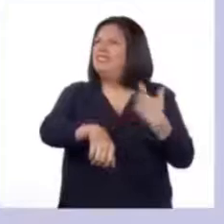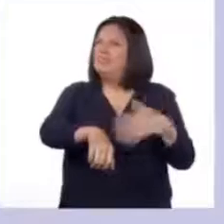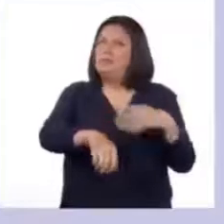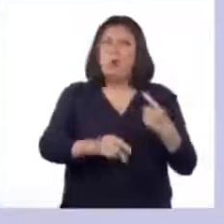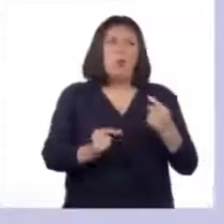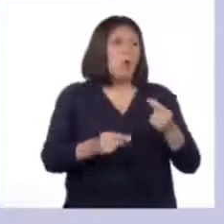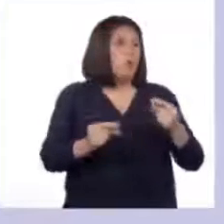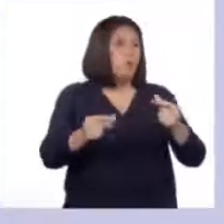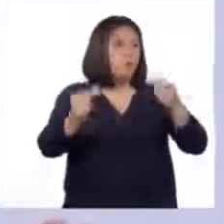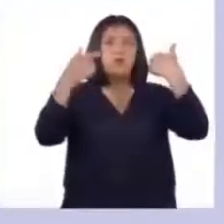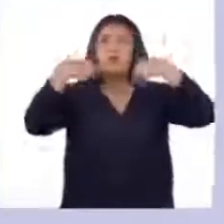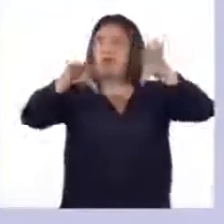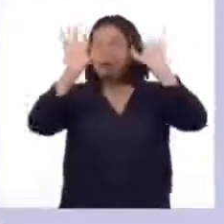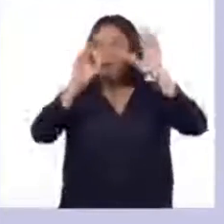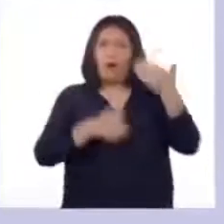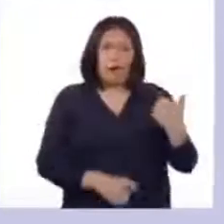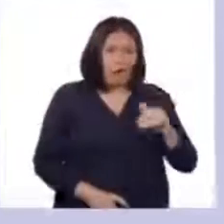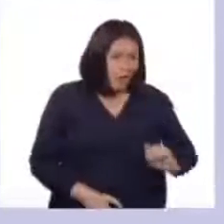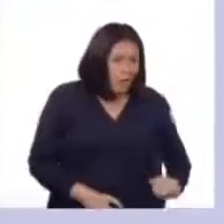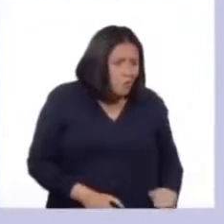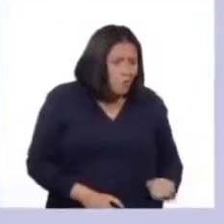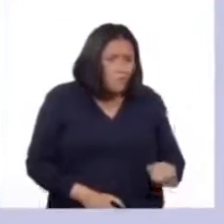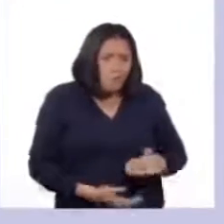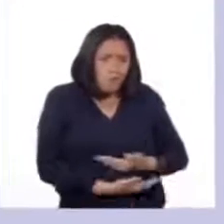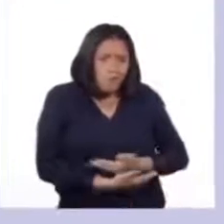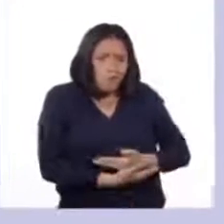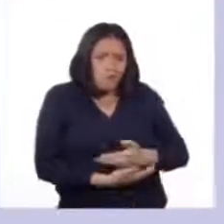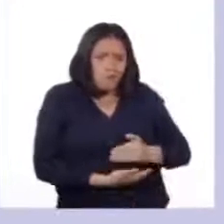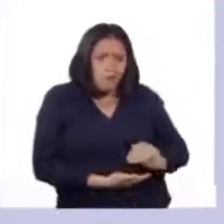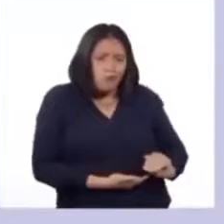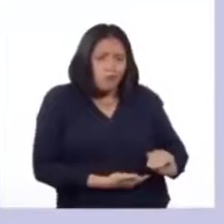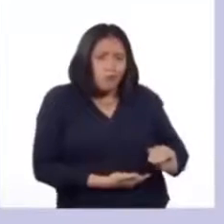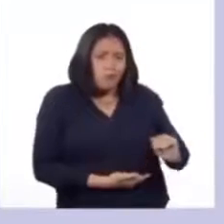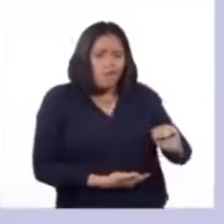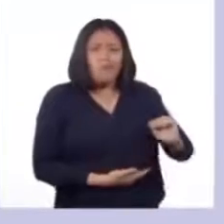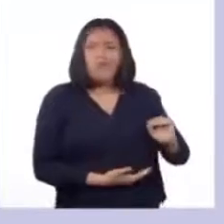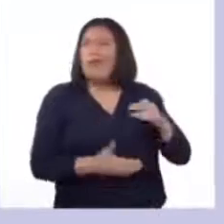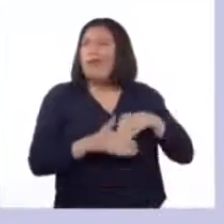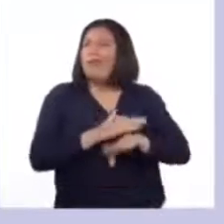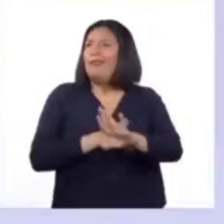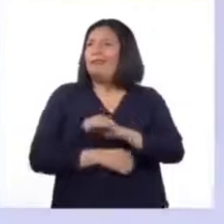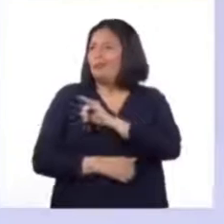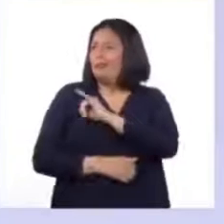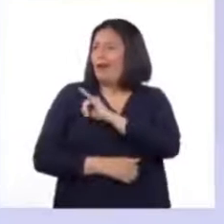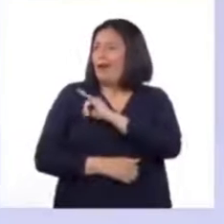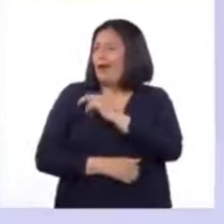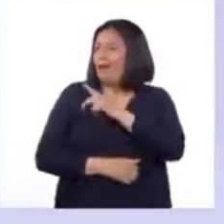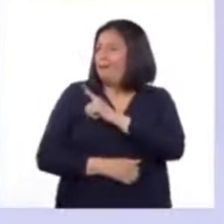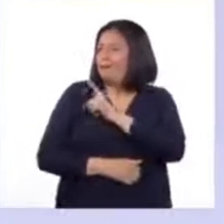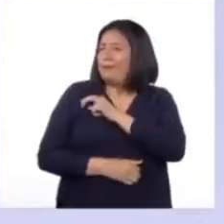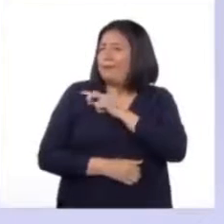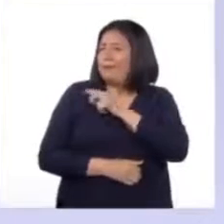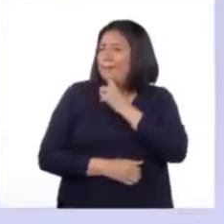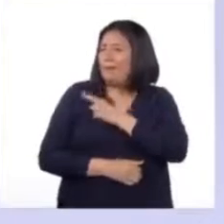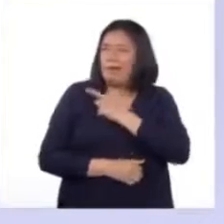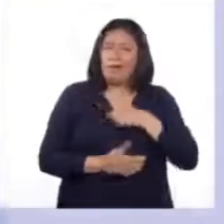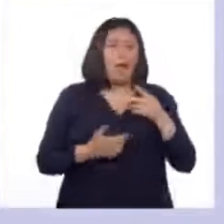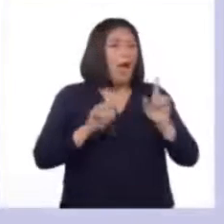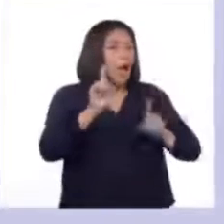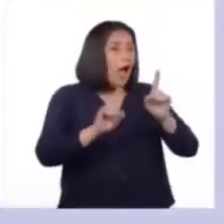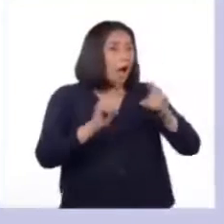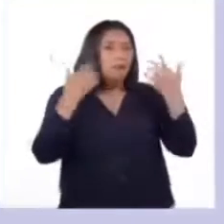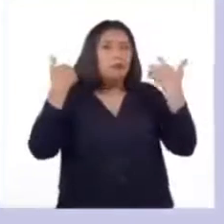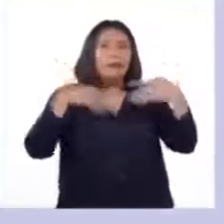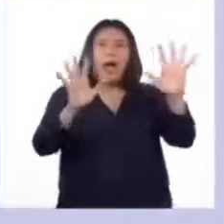rápido, desde que éramos unos niñitos pequeñitos e iniciamos nuestra etapa escolar en primer grado. Hoy algunos de ustedes están en